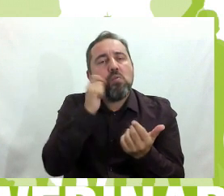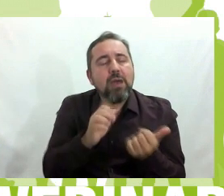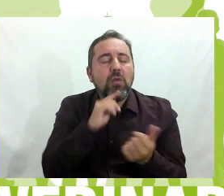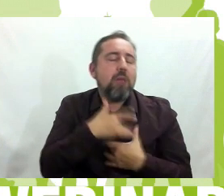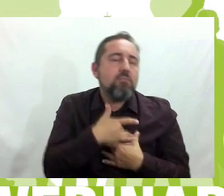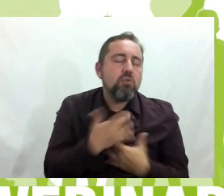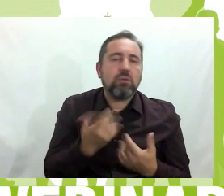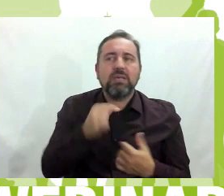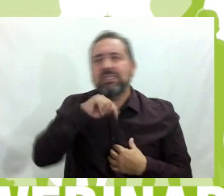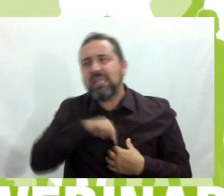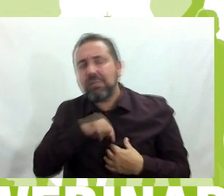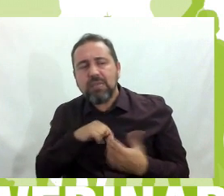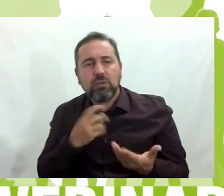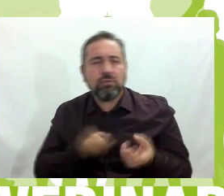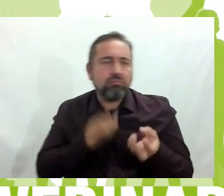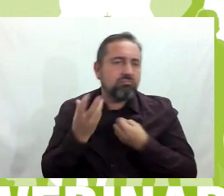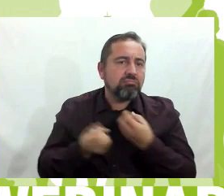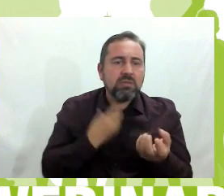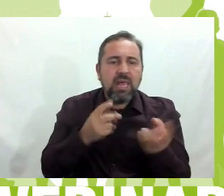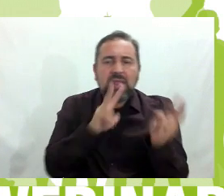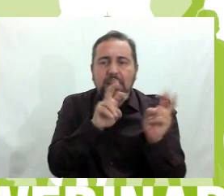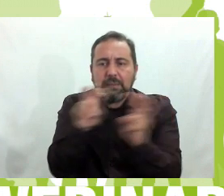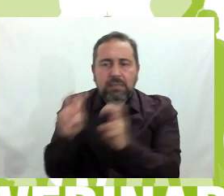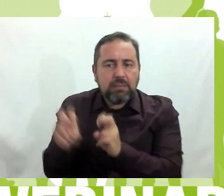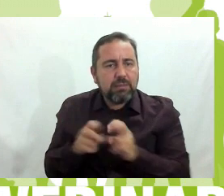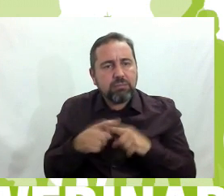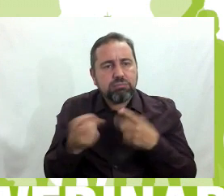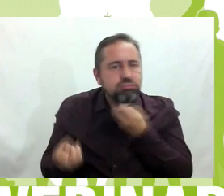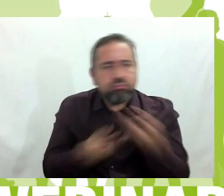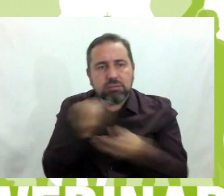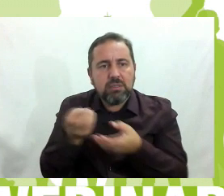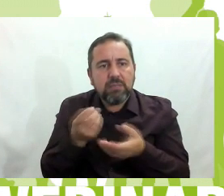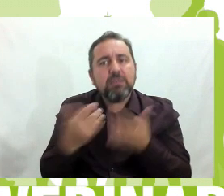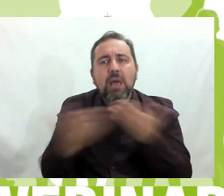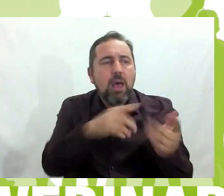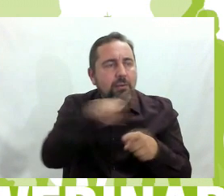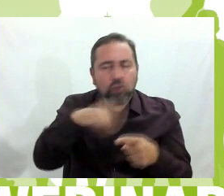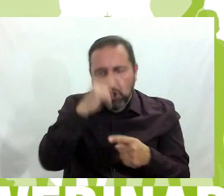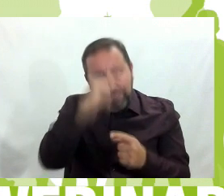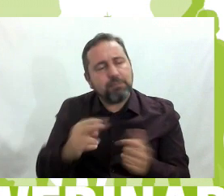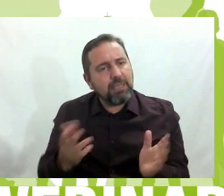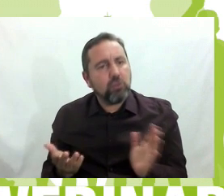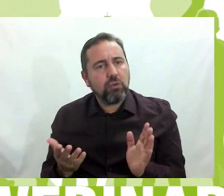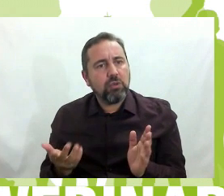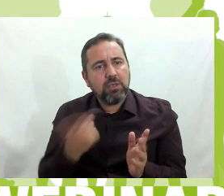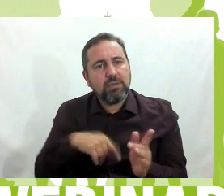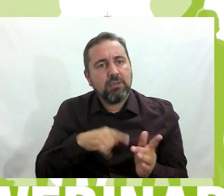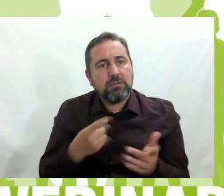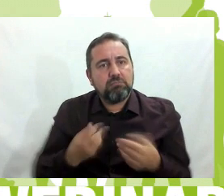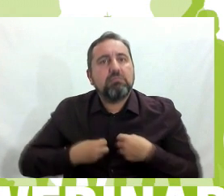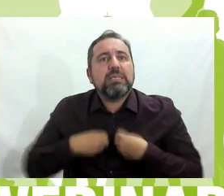todo tipo de temáticas, y hace que se hablen con respeto y que puedan expresar